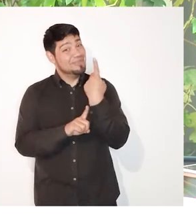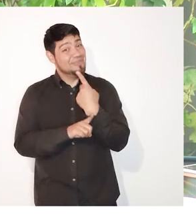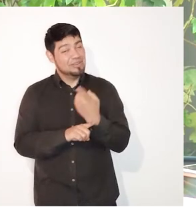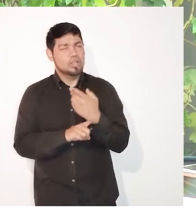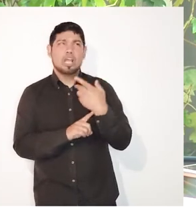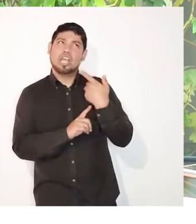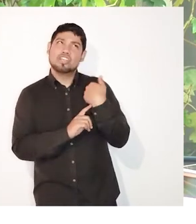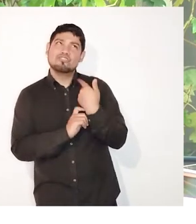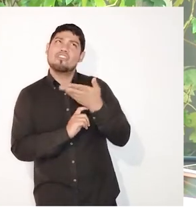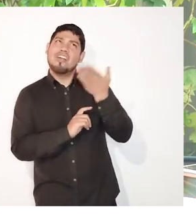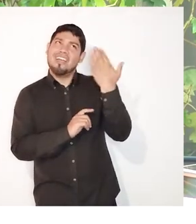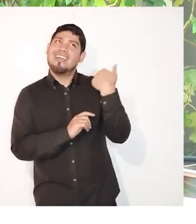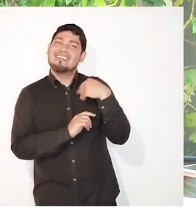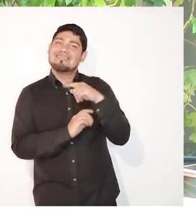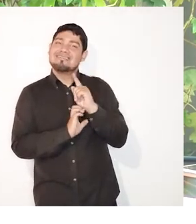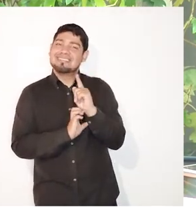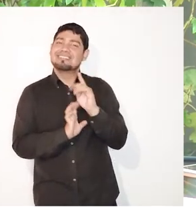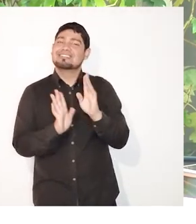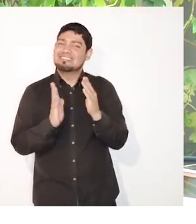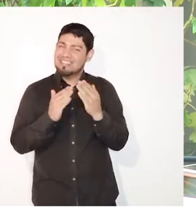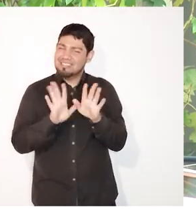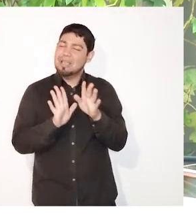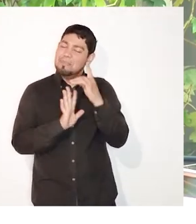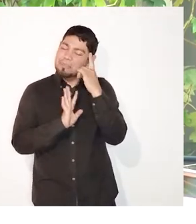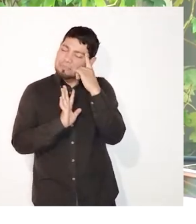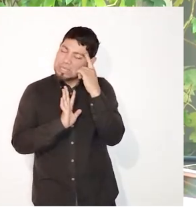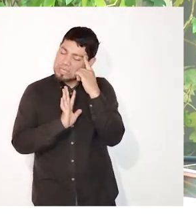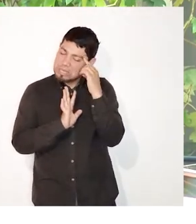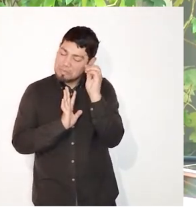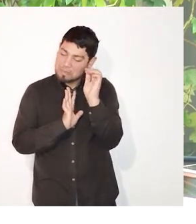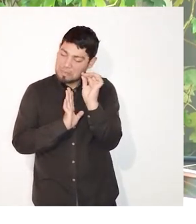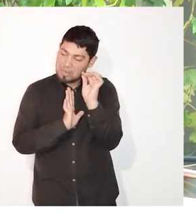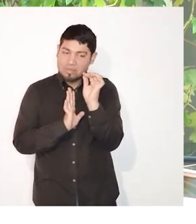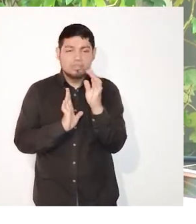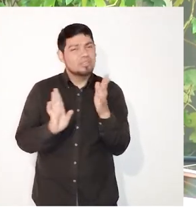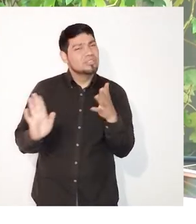Esa es otra pregunta que yo el otro día me la hacía.